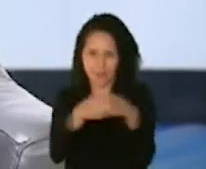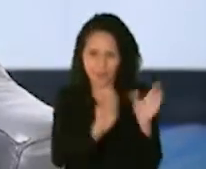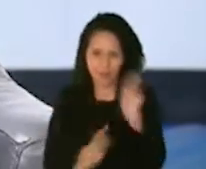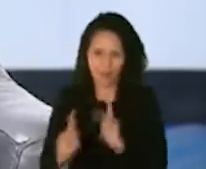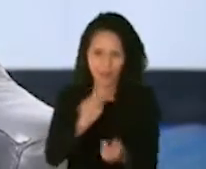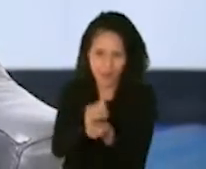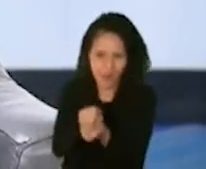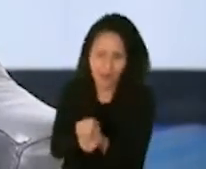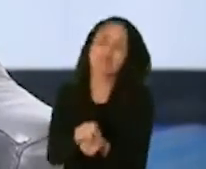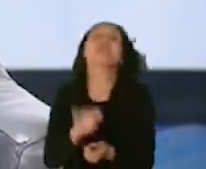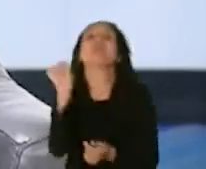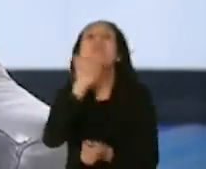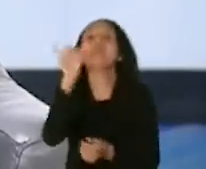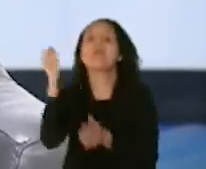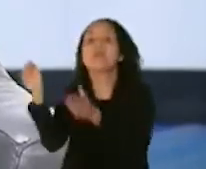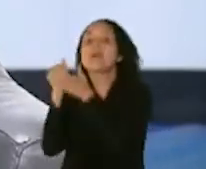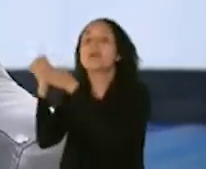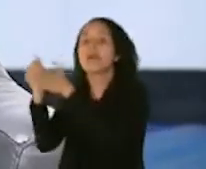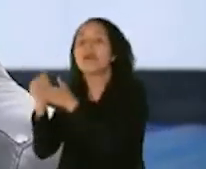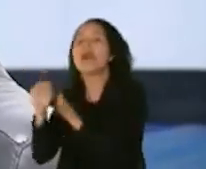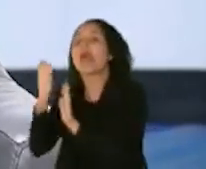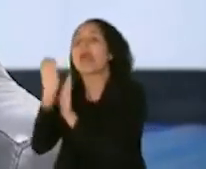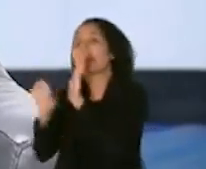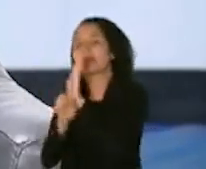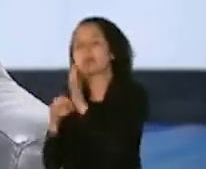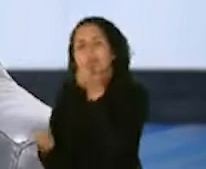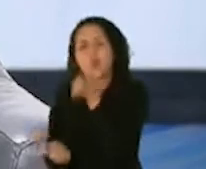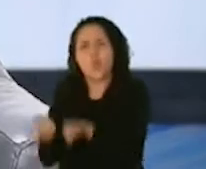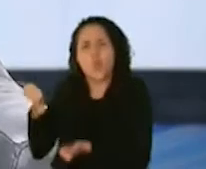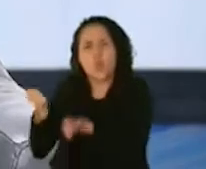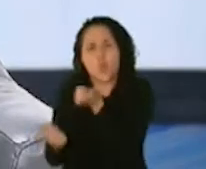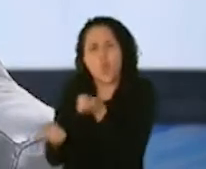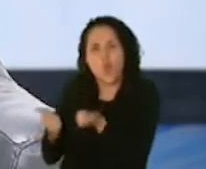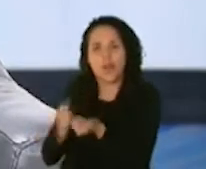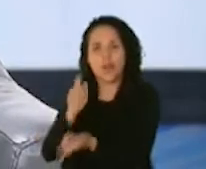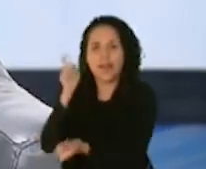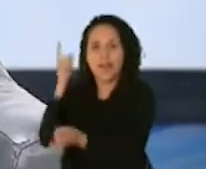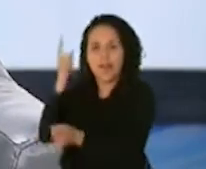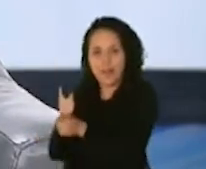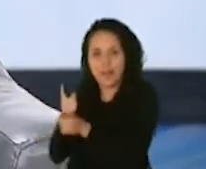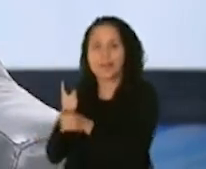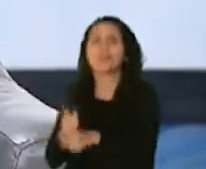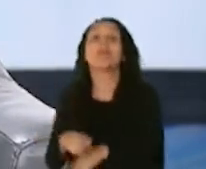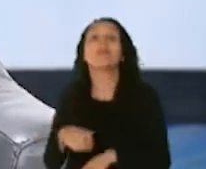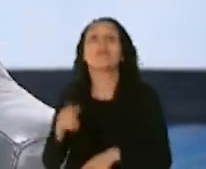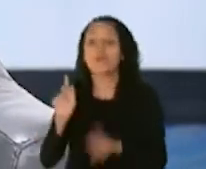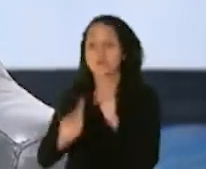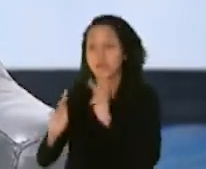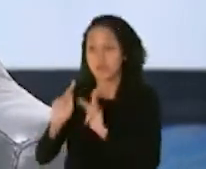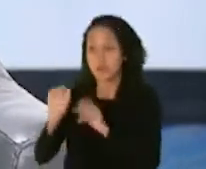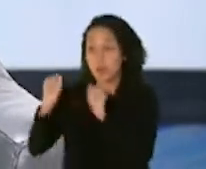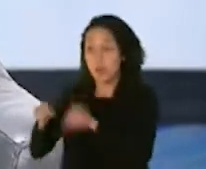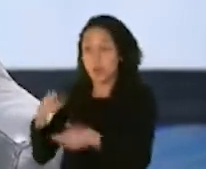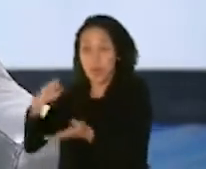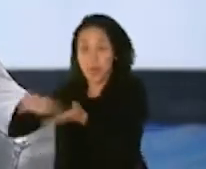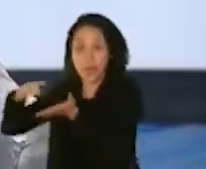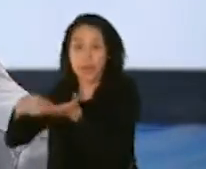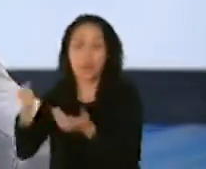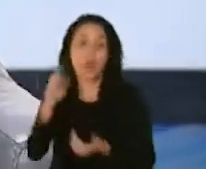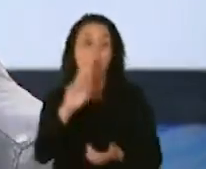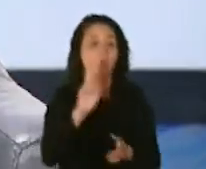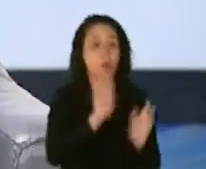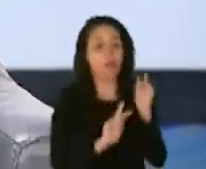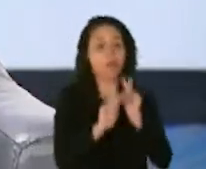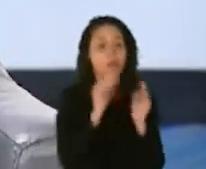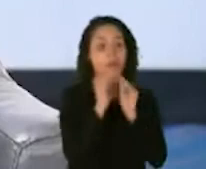y está el marco conceptual ético de qué es lo correcto. Darle la vacuna al que puede pagarla o al más bonito,